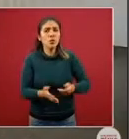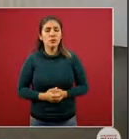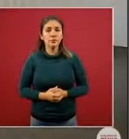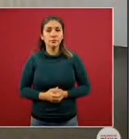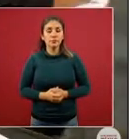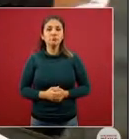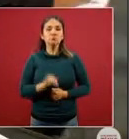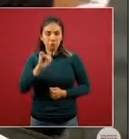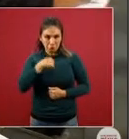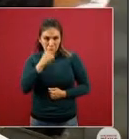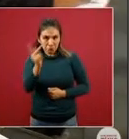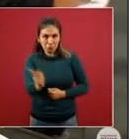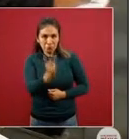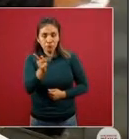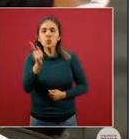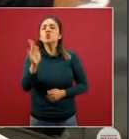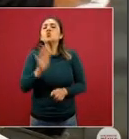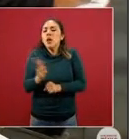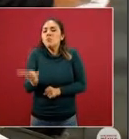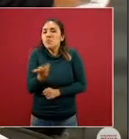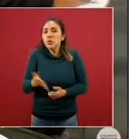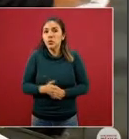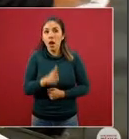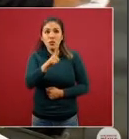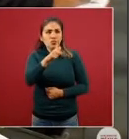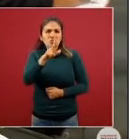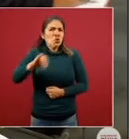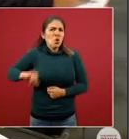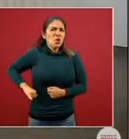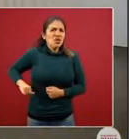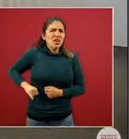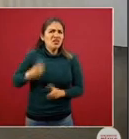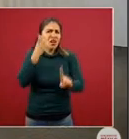es pregunta si no le interesa la crítica